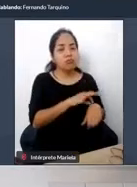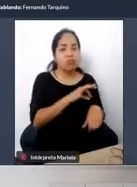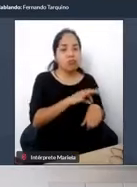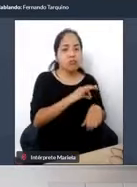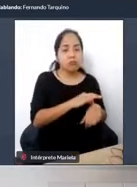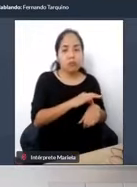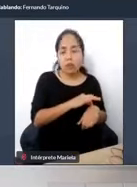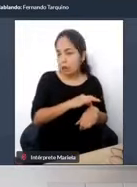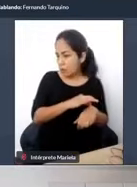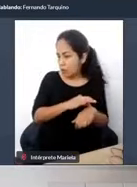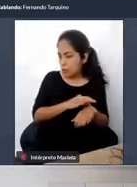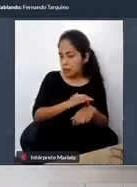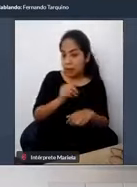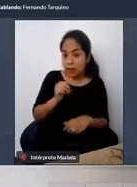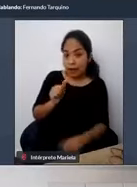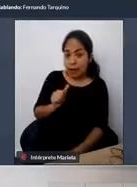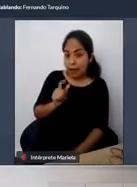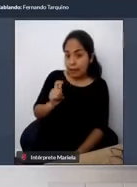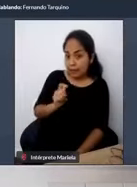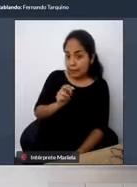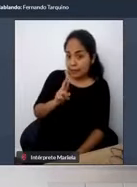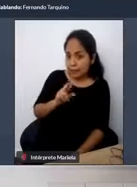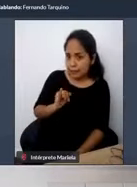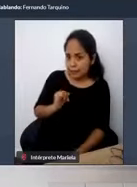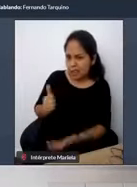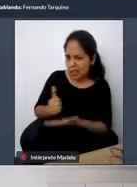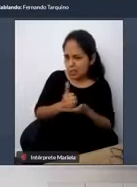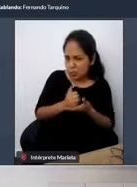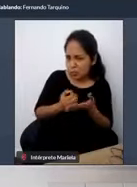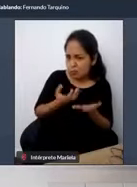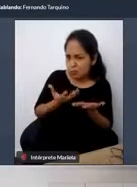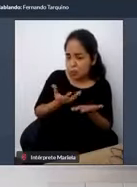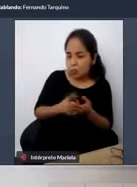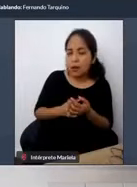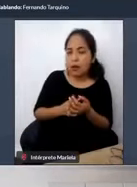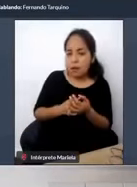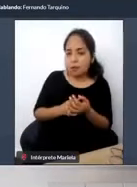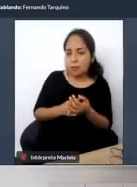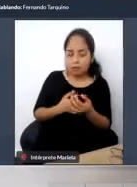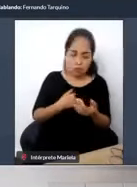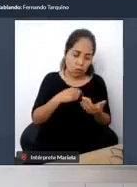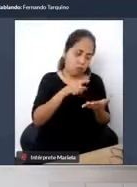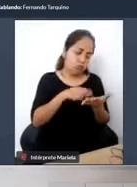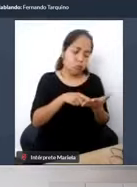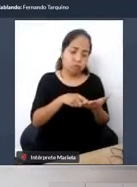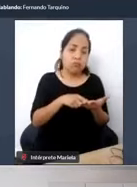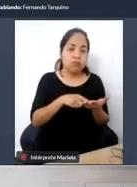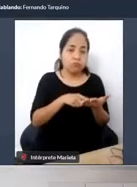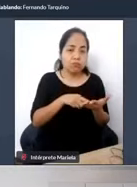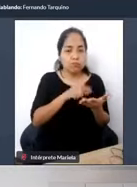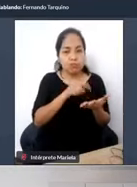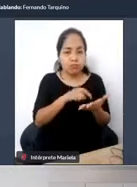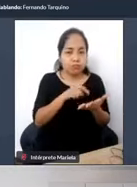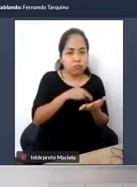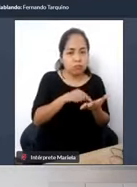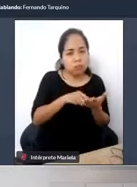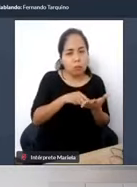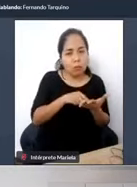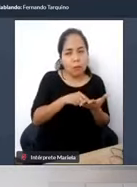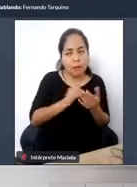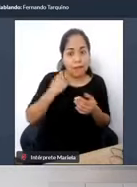Andy lo que puede hacer es reservar su viaje prediseñar su viaje